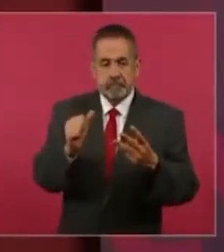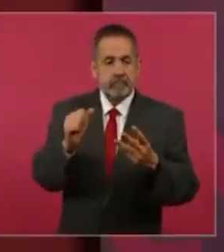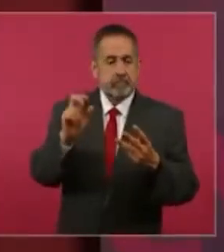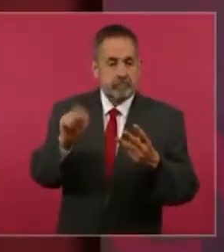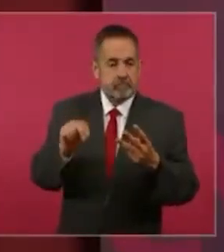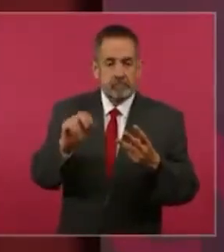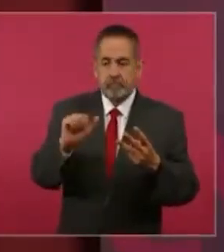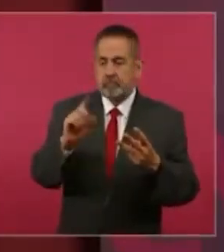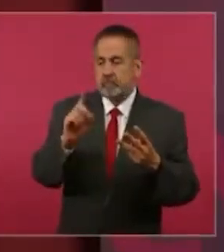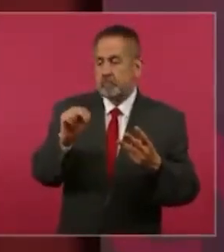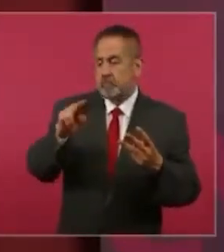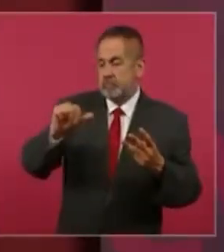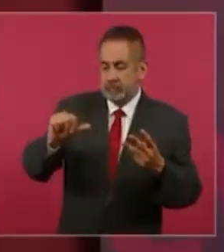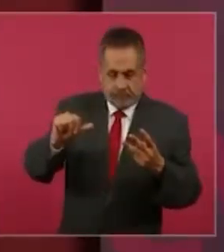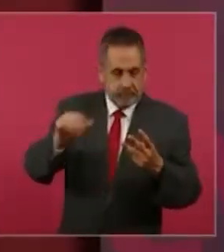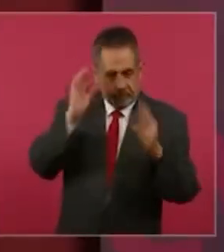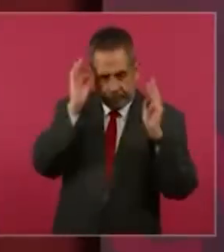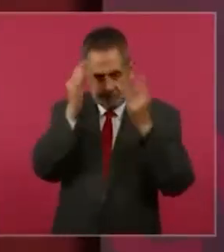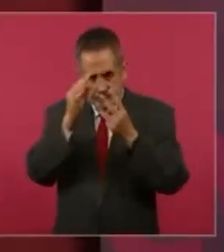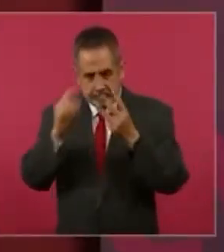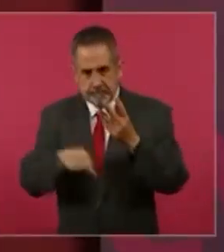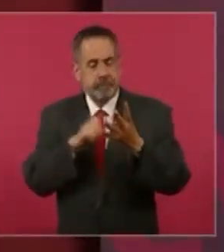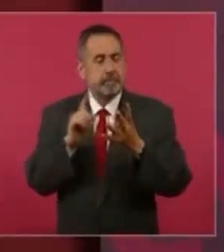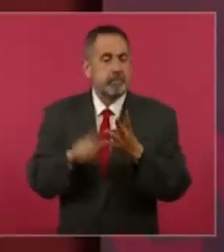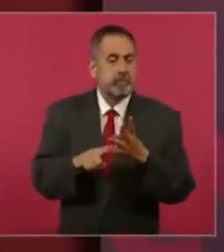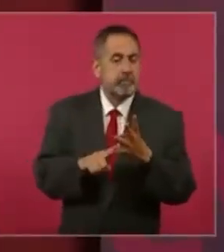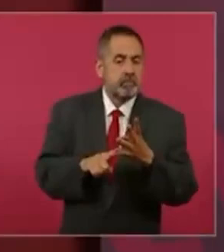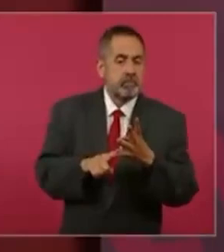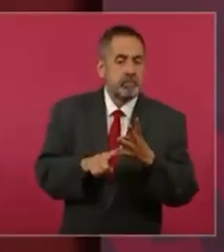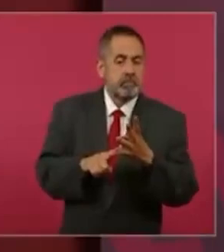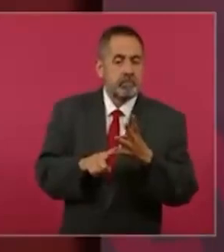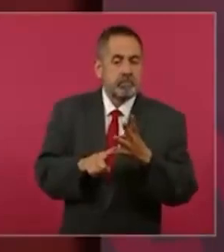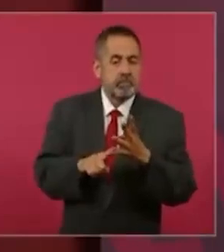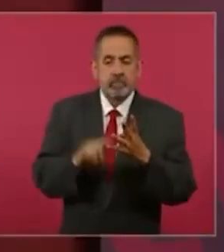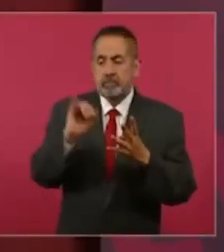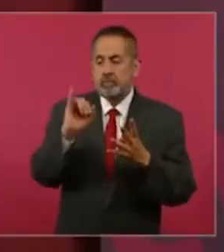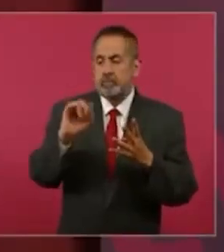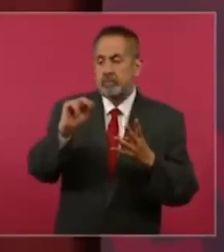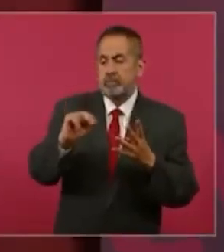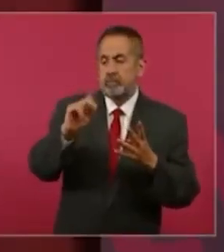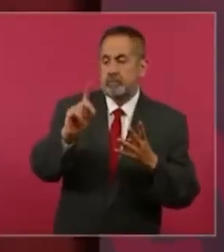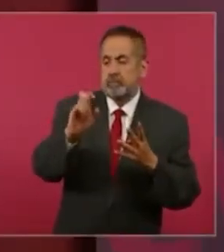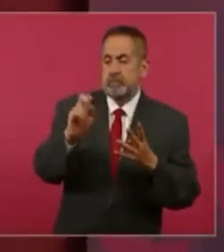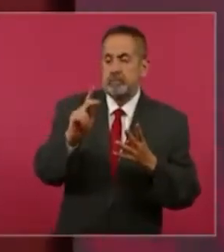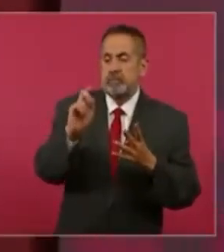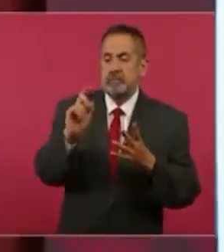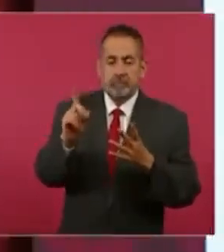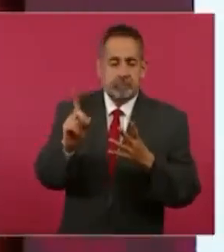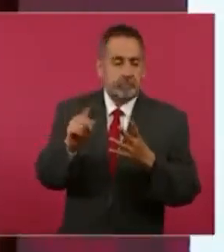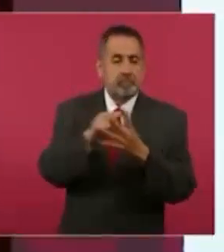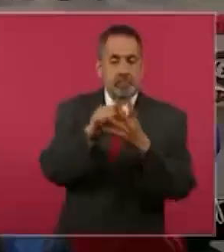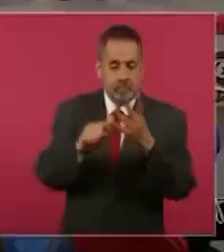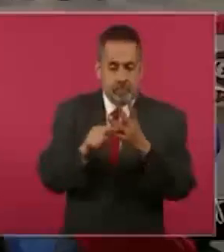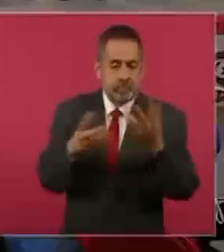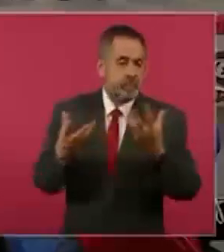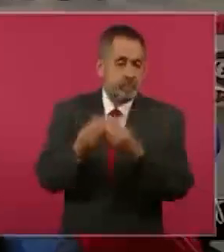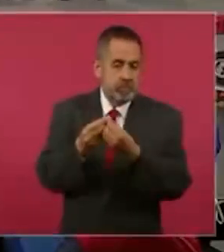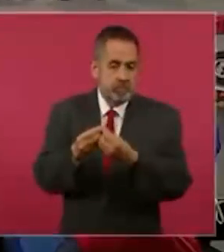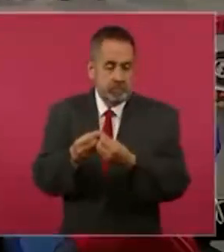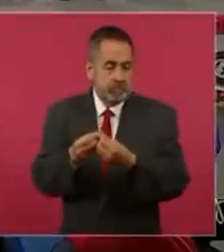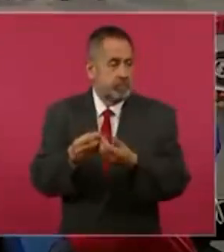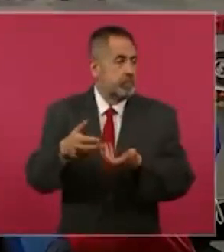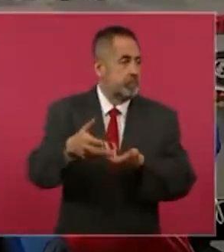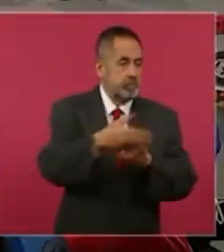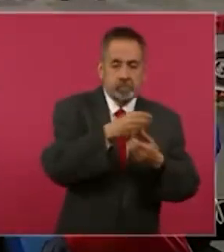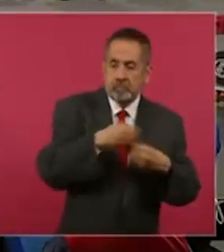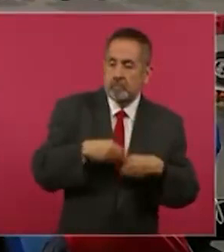Aduanas y también el Instituto para Devolver al Pueblo lo Robado en conjunto con el